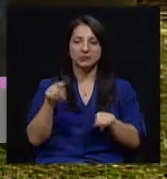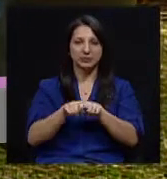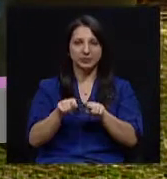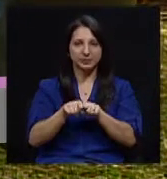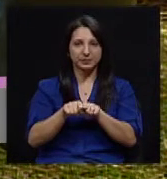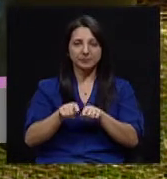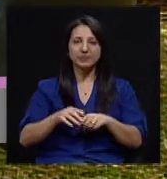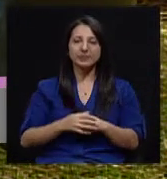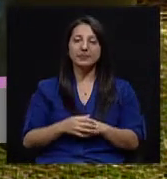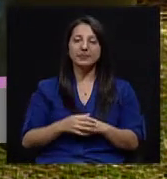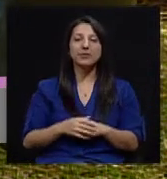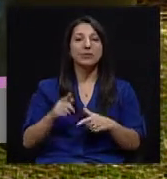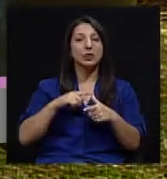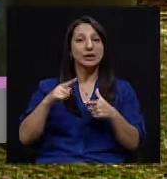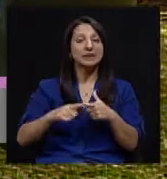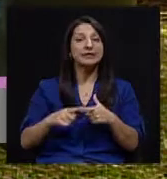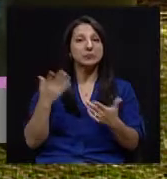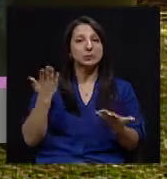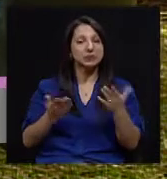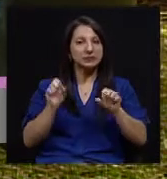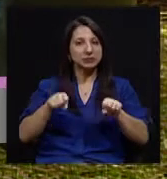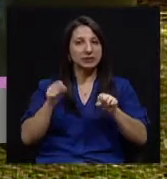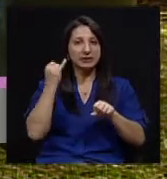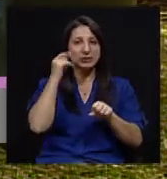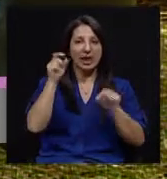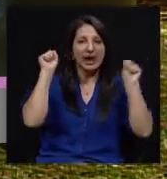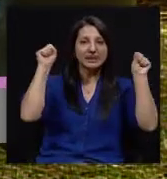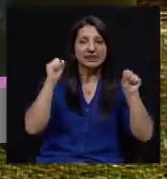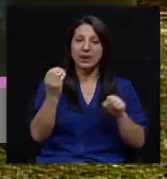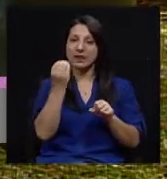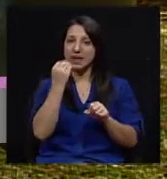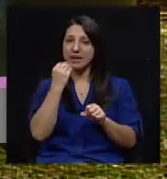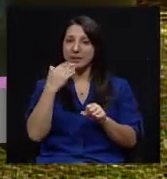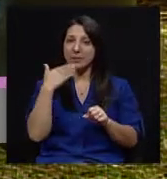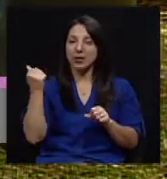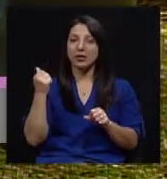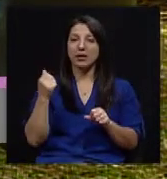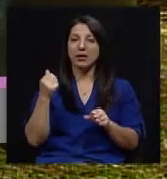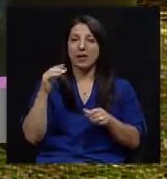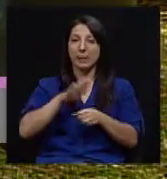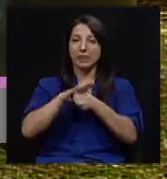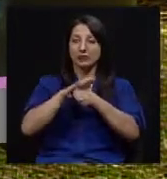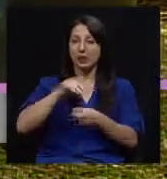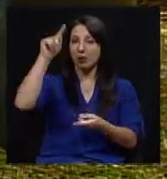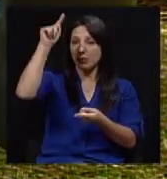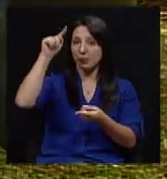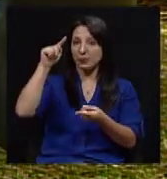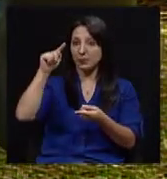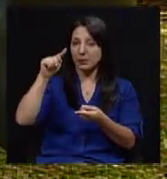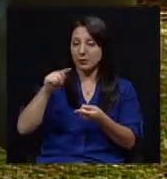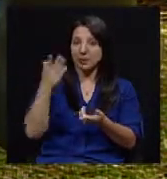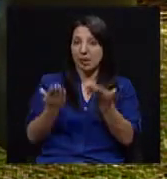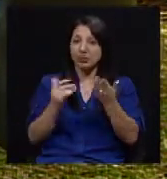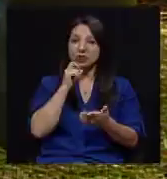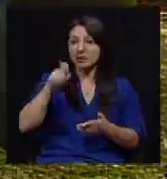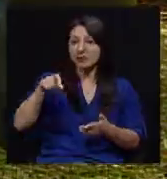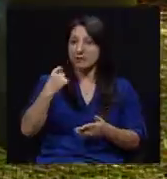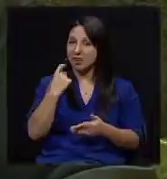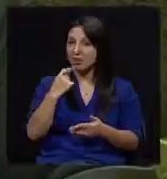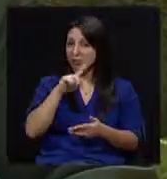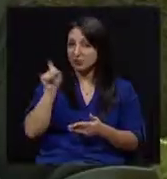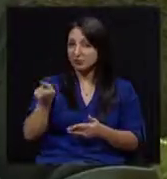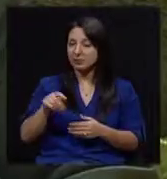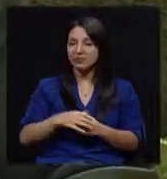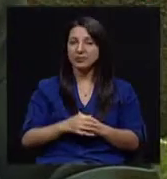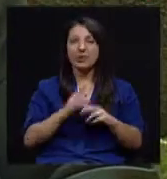Y en ese sentido podría ser que si hace ejercicio y dieta la presión vaya a disminuir y que de pronto no necesite más fármacos, doctor.